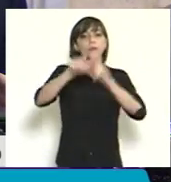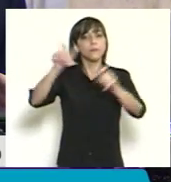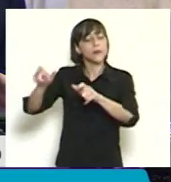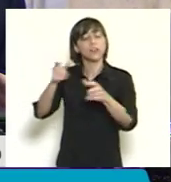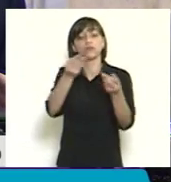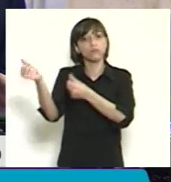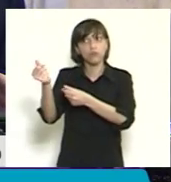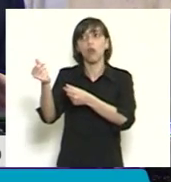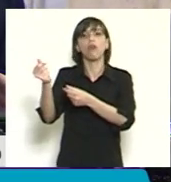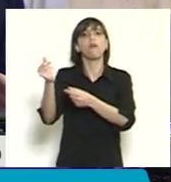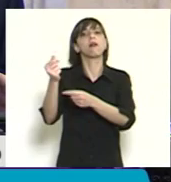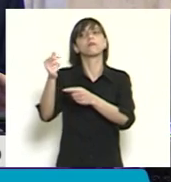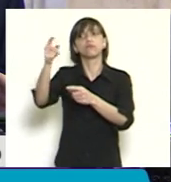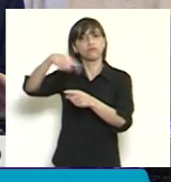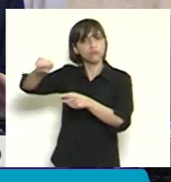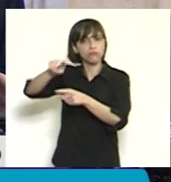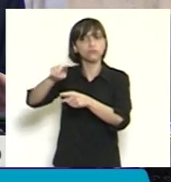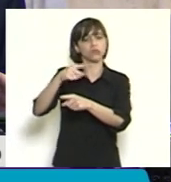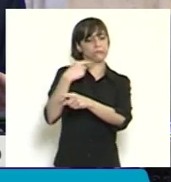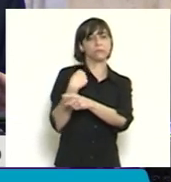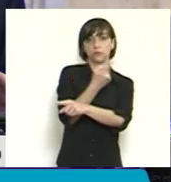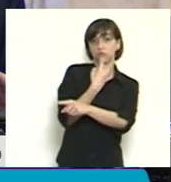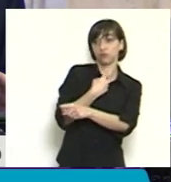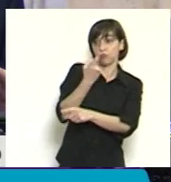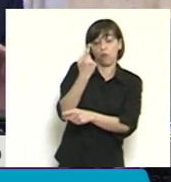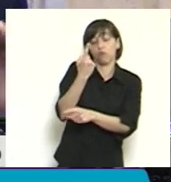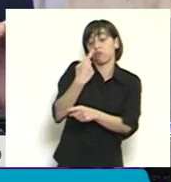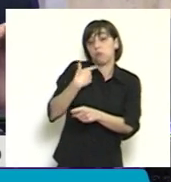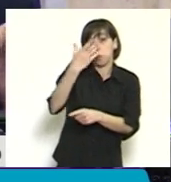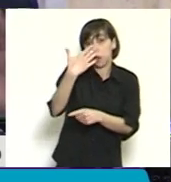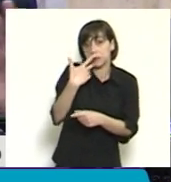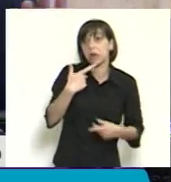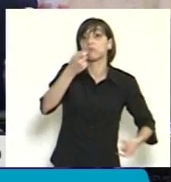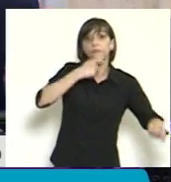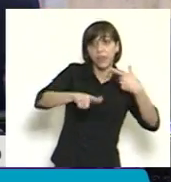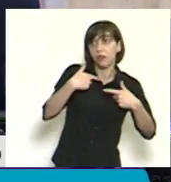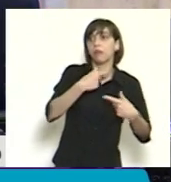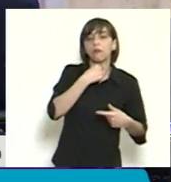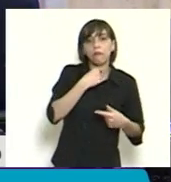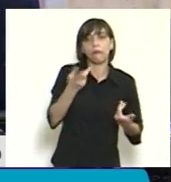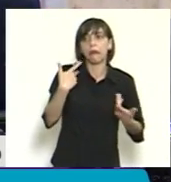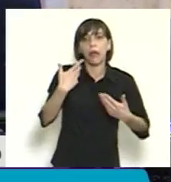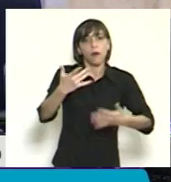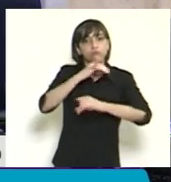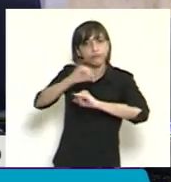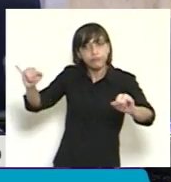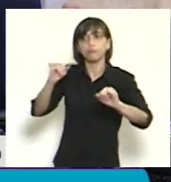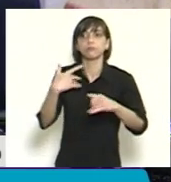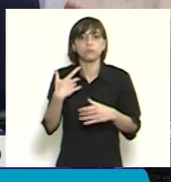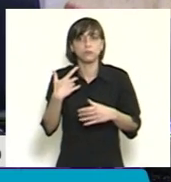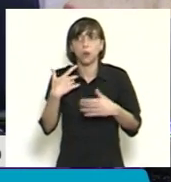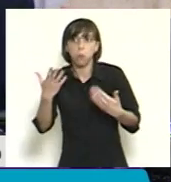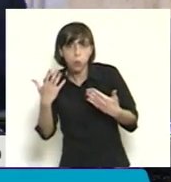de ventas que correspondan a productos que no posean existencia real en el establecimiento. Está totalmente entendido el objetivo